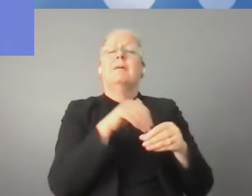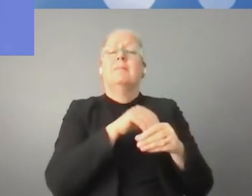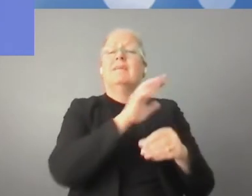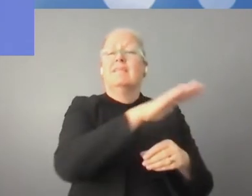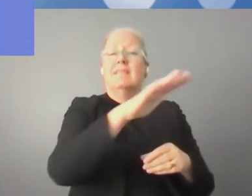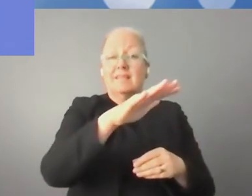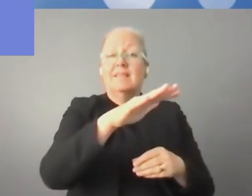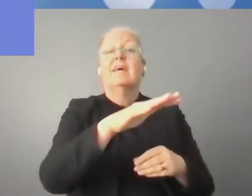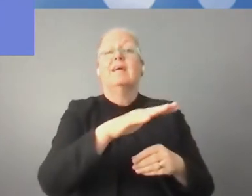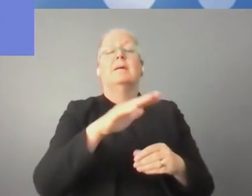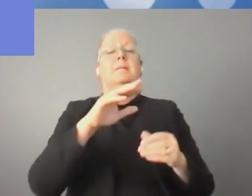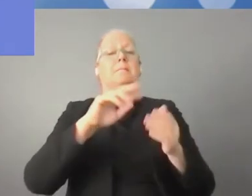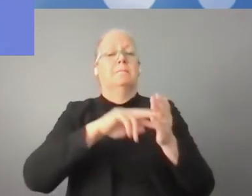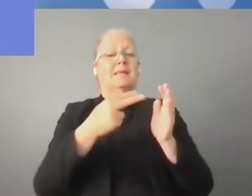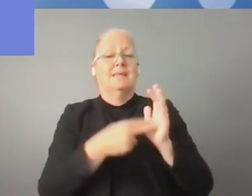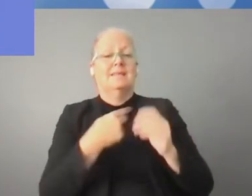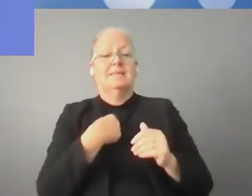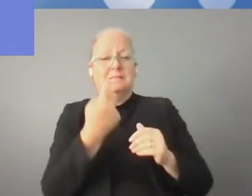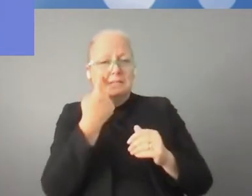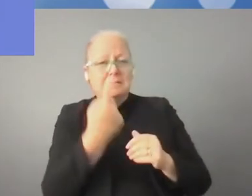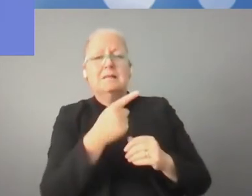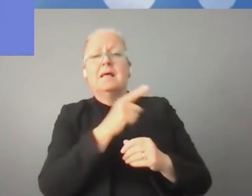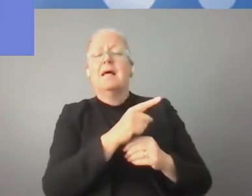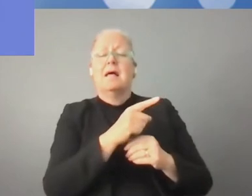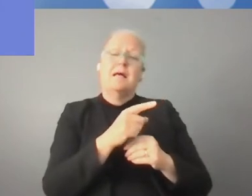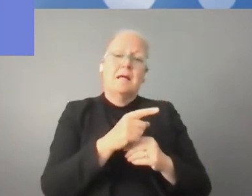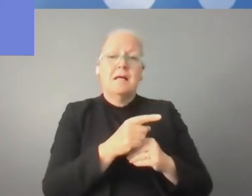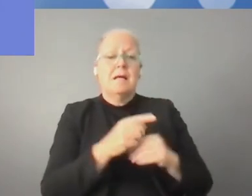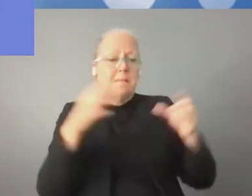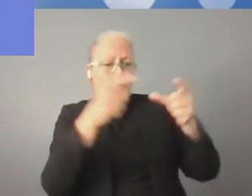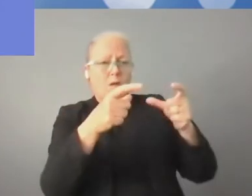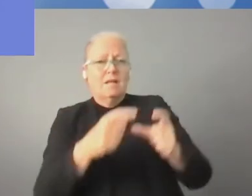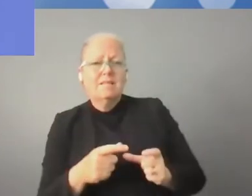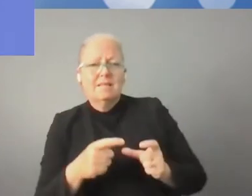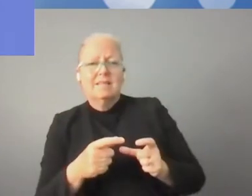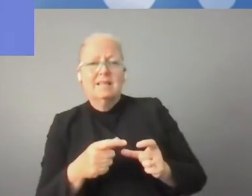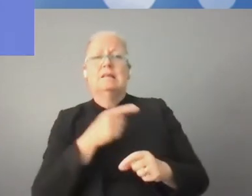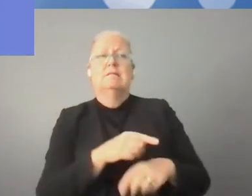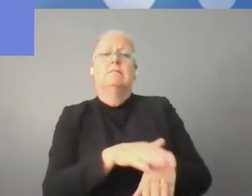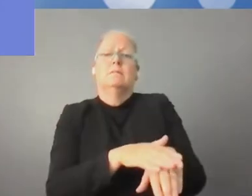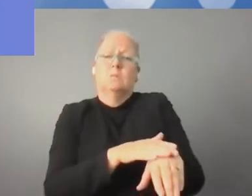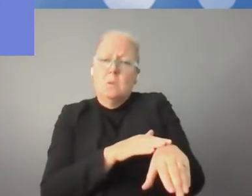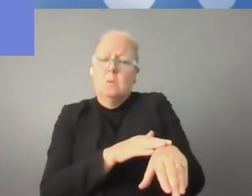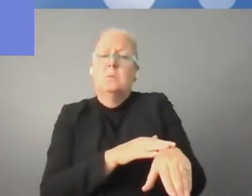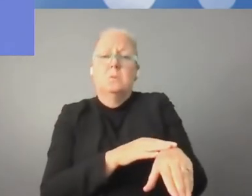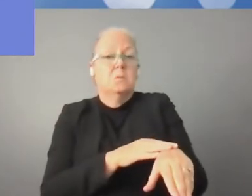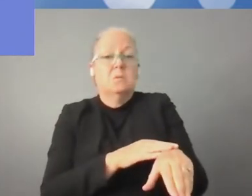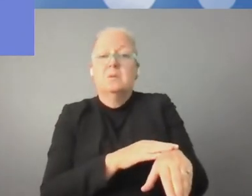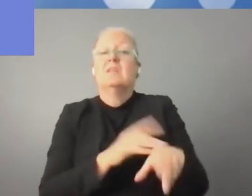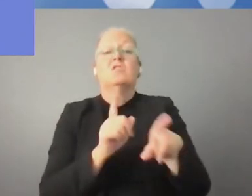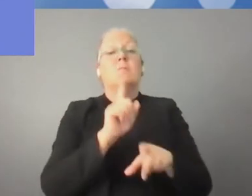deberíamos velar por qué los países miembros de la Unión Europea sean las pymes las que